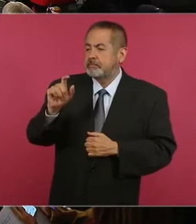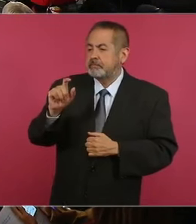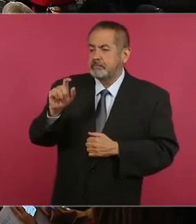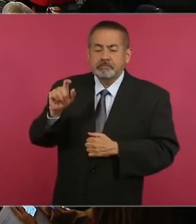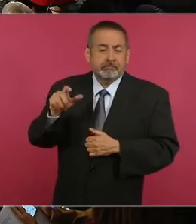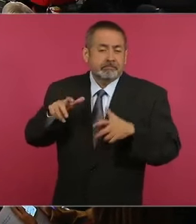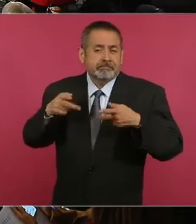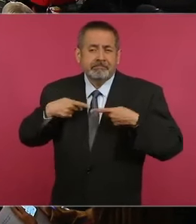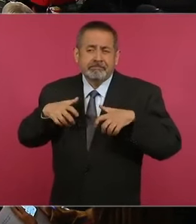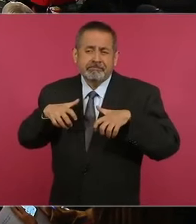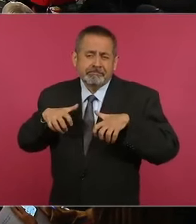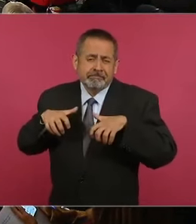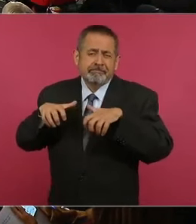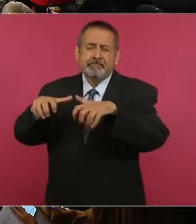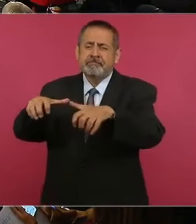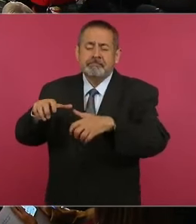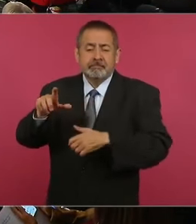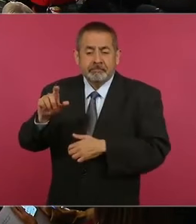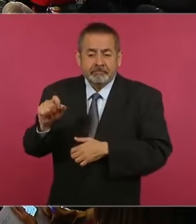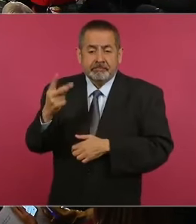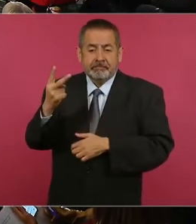trabajadores, el promedio.